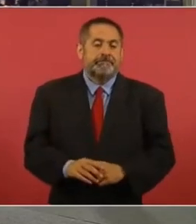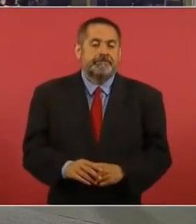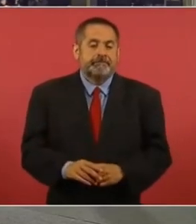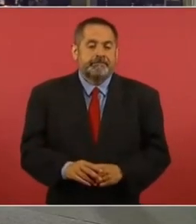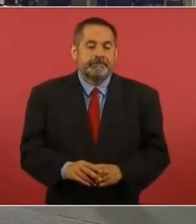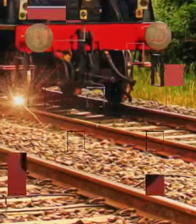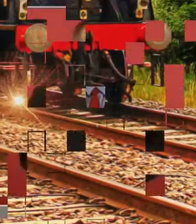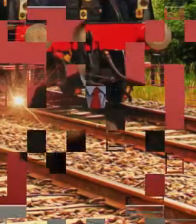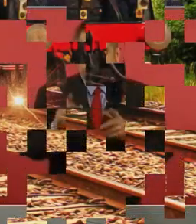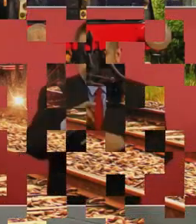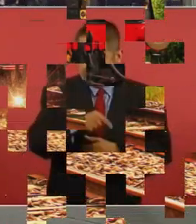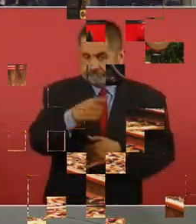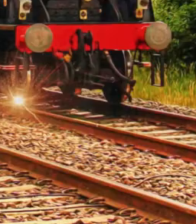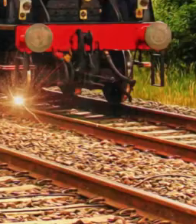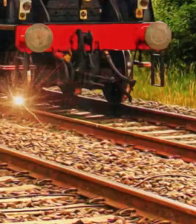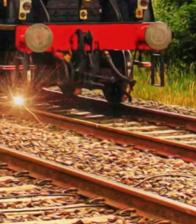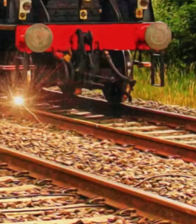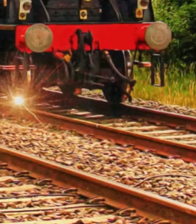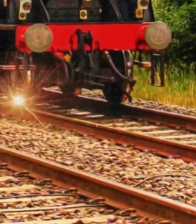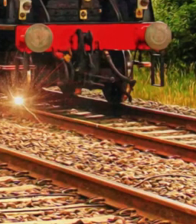Quedamos en la compañera.